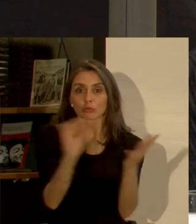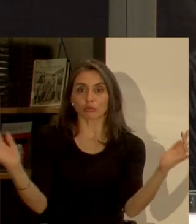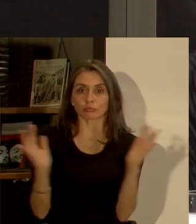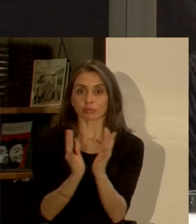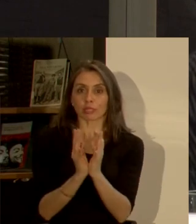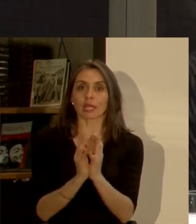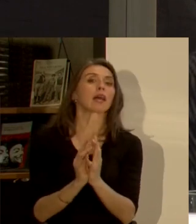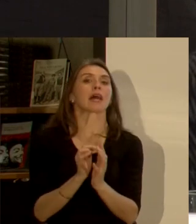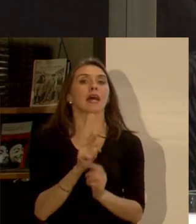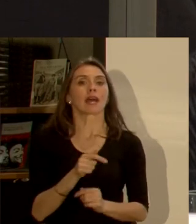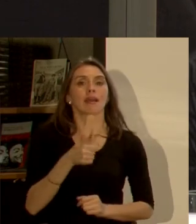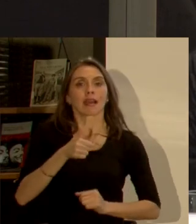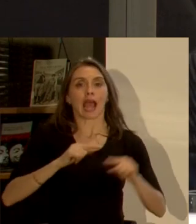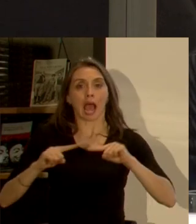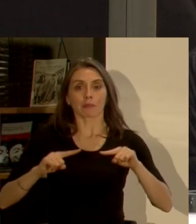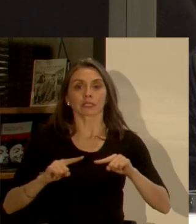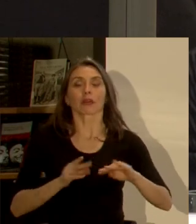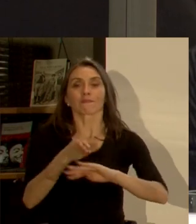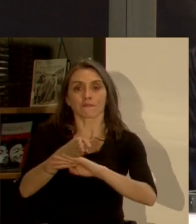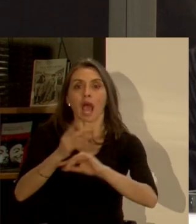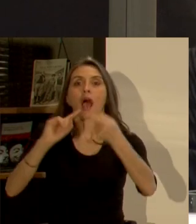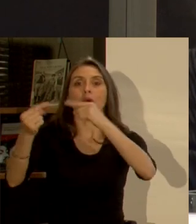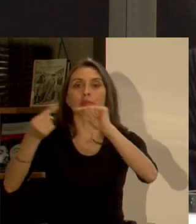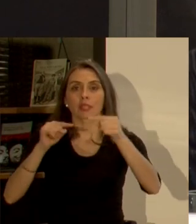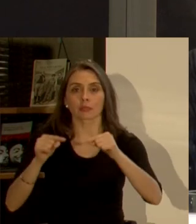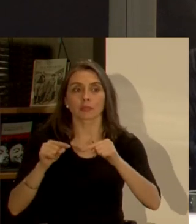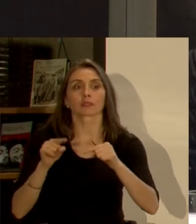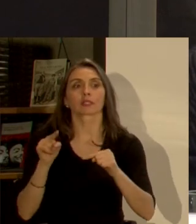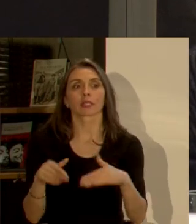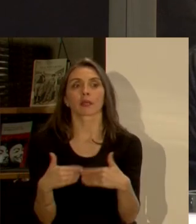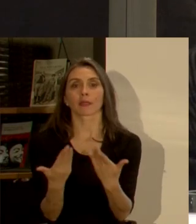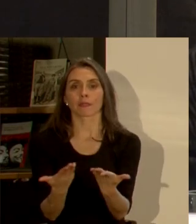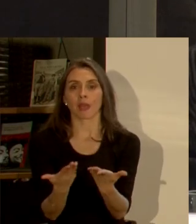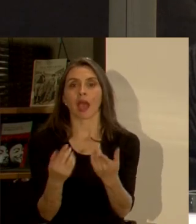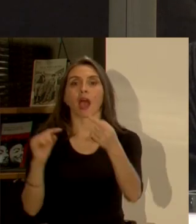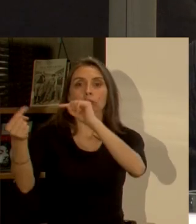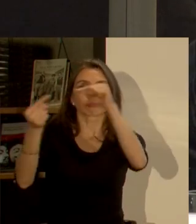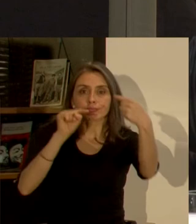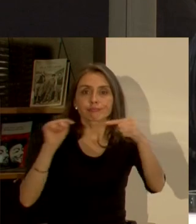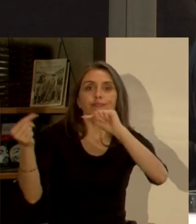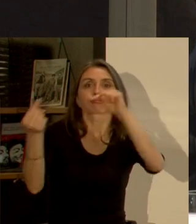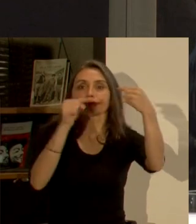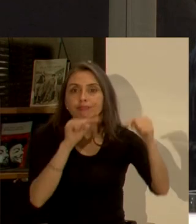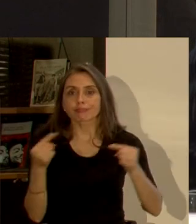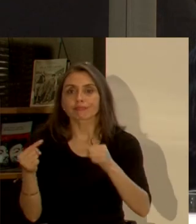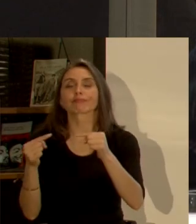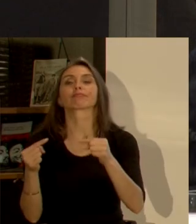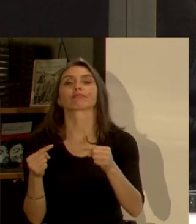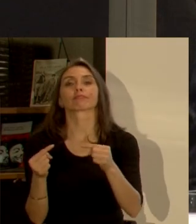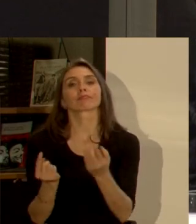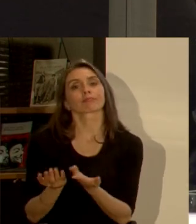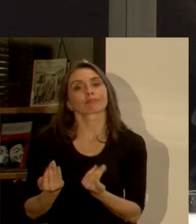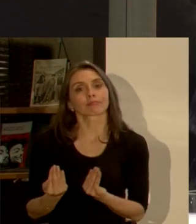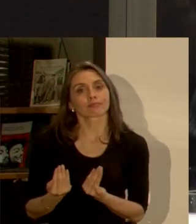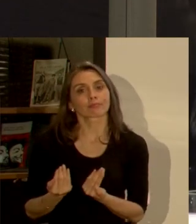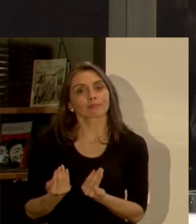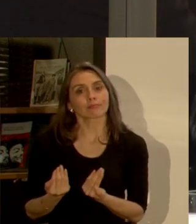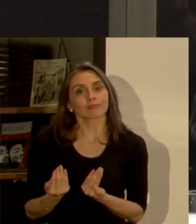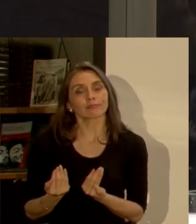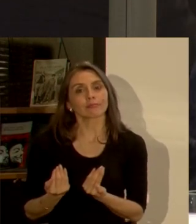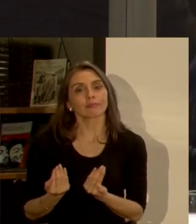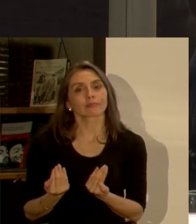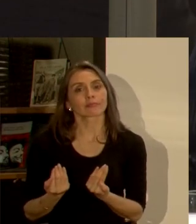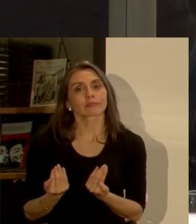administración va a esos debates entonces se genera un espacio de debate donde se espera que la